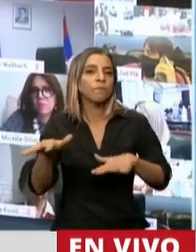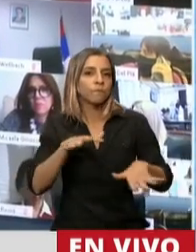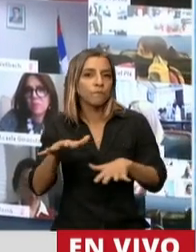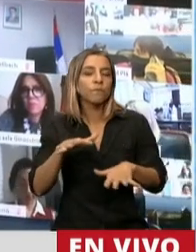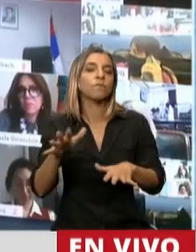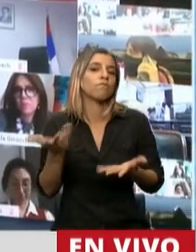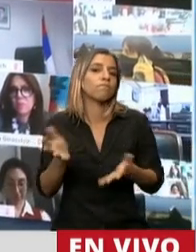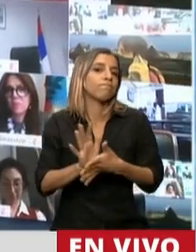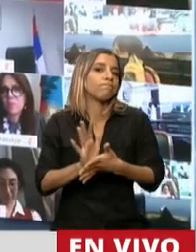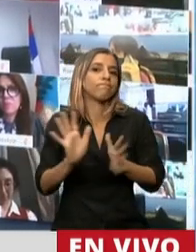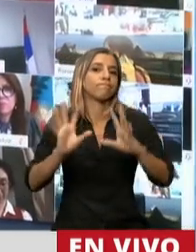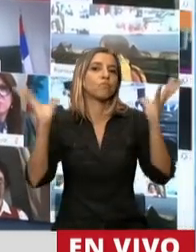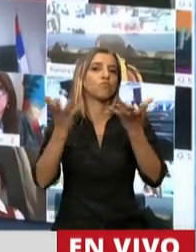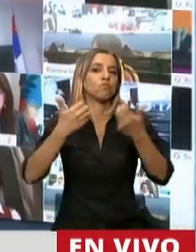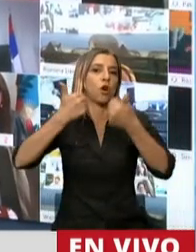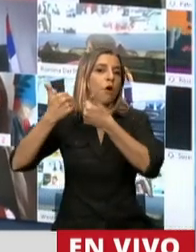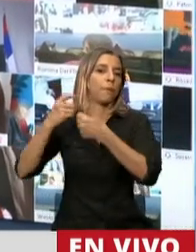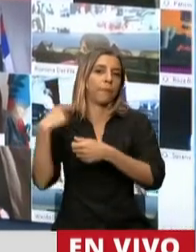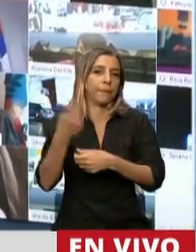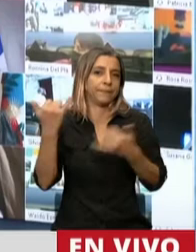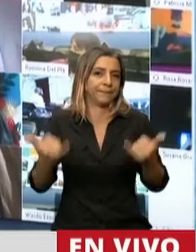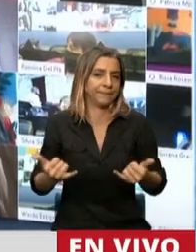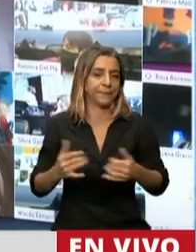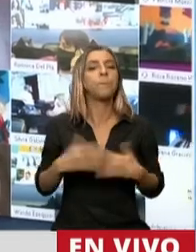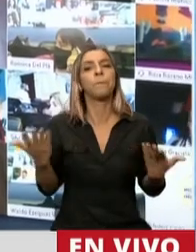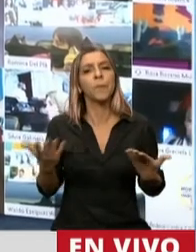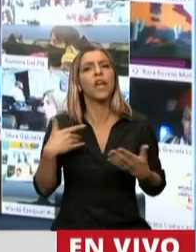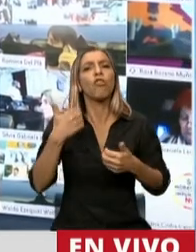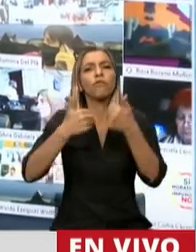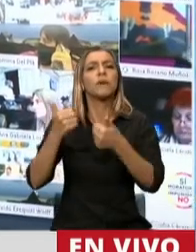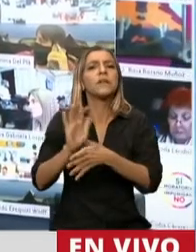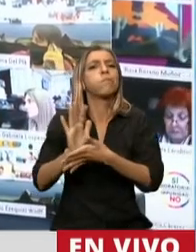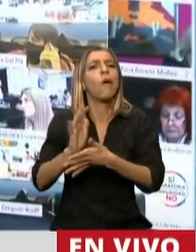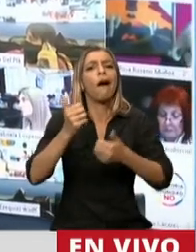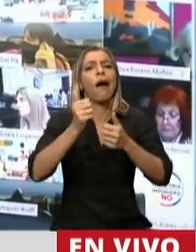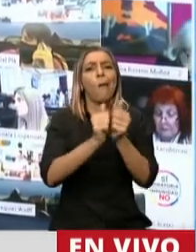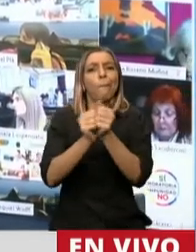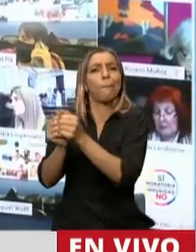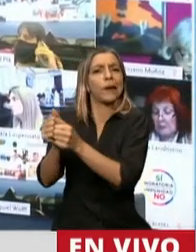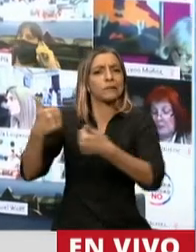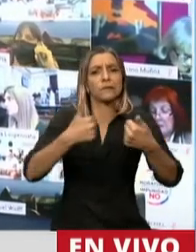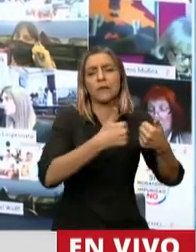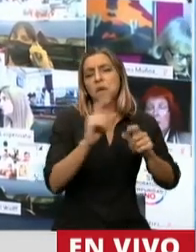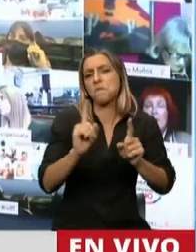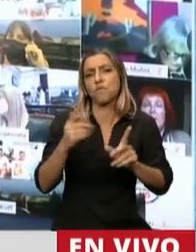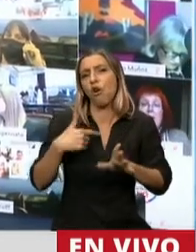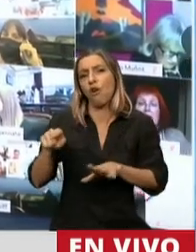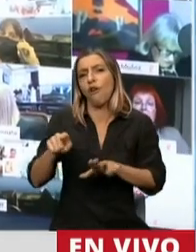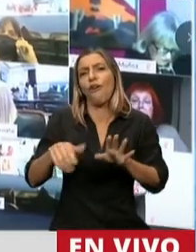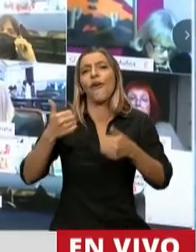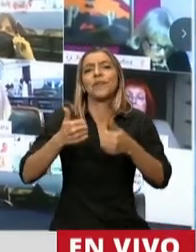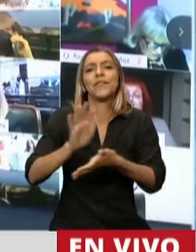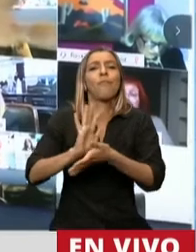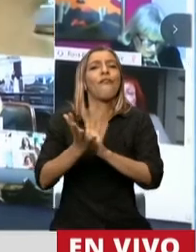competencia global, pero la competencia no es entre empresas, sino que es entre proyectos de país. Y en este sentido,